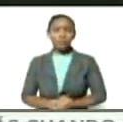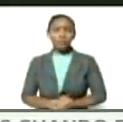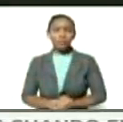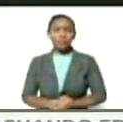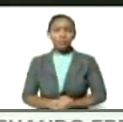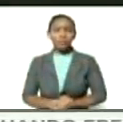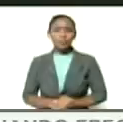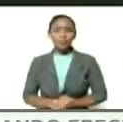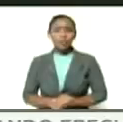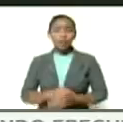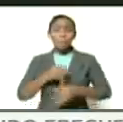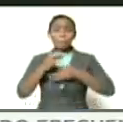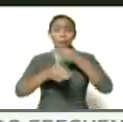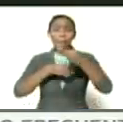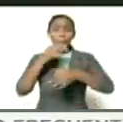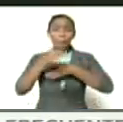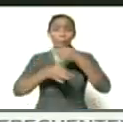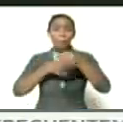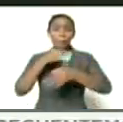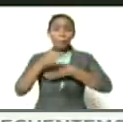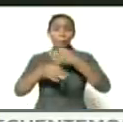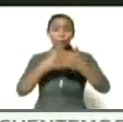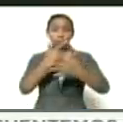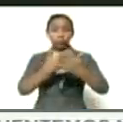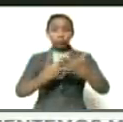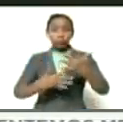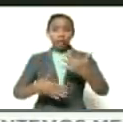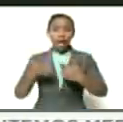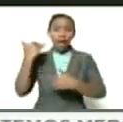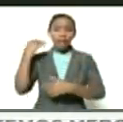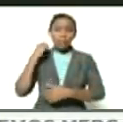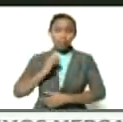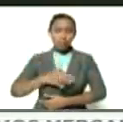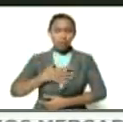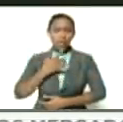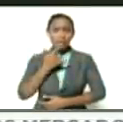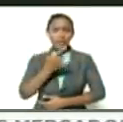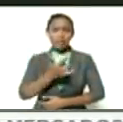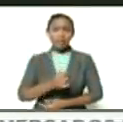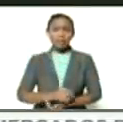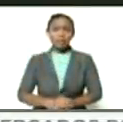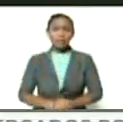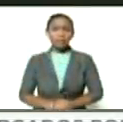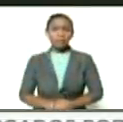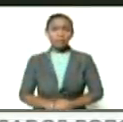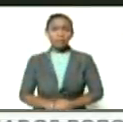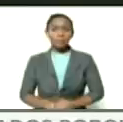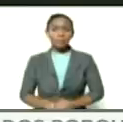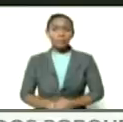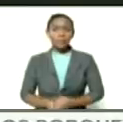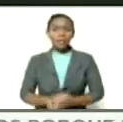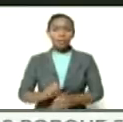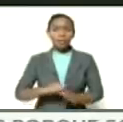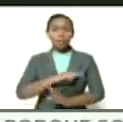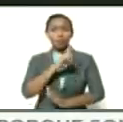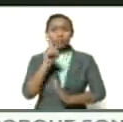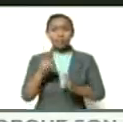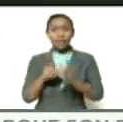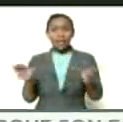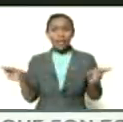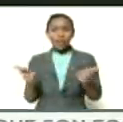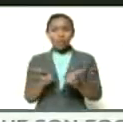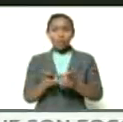discurso de angostura pudiéramos decir engloba históricamente